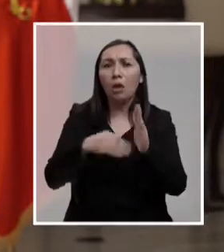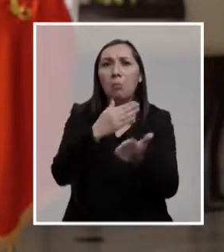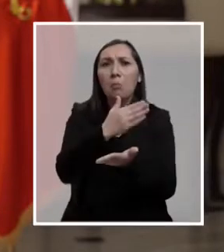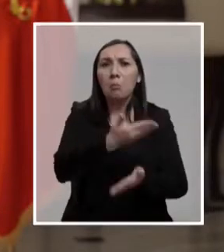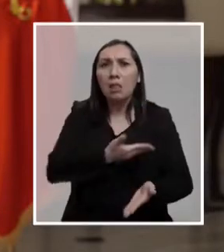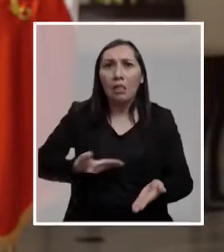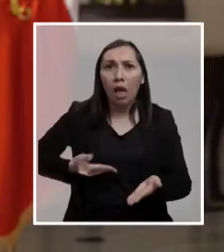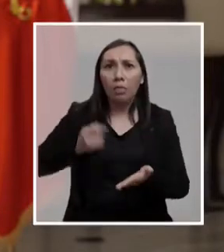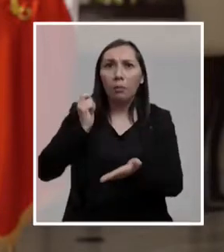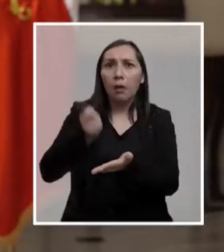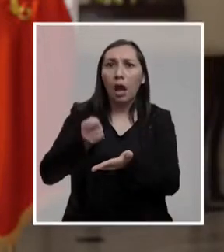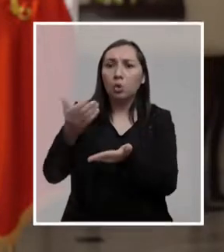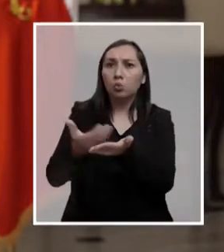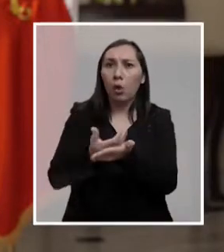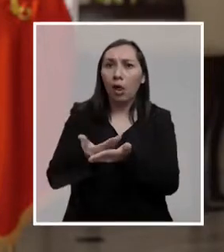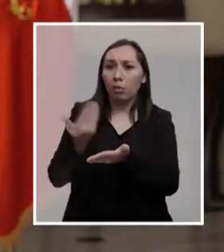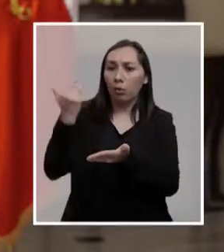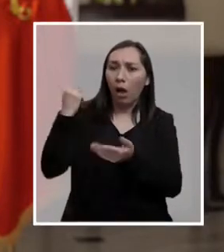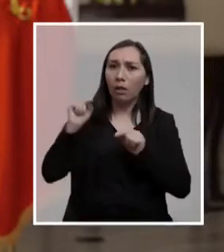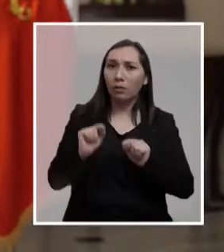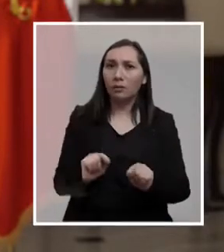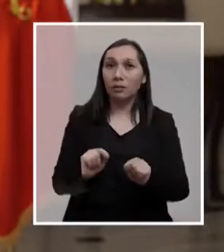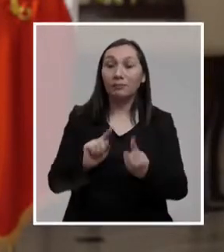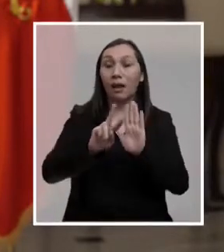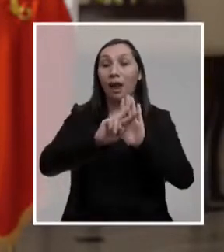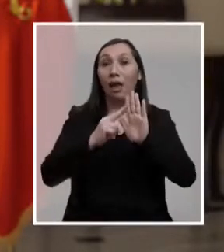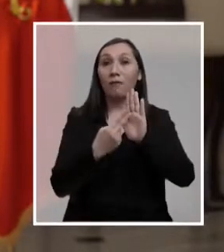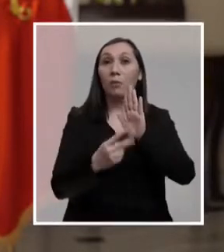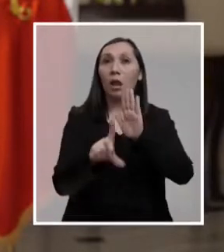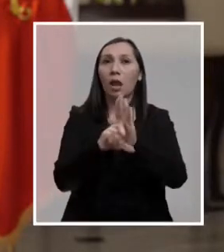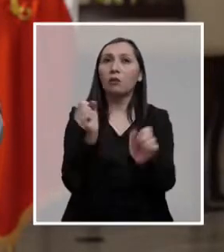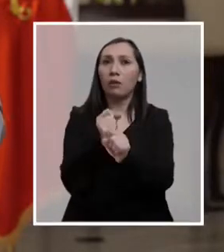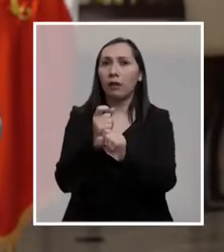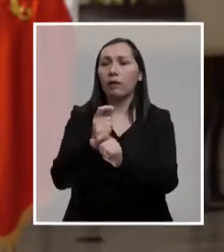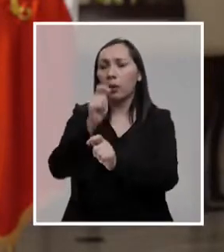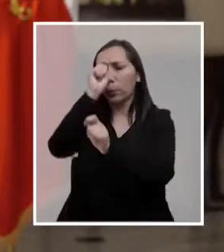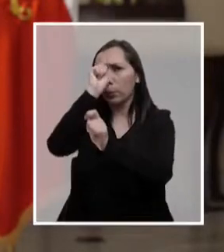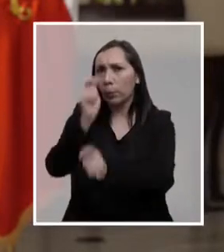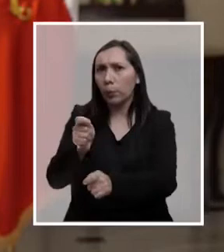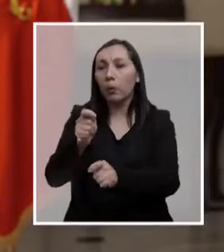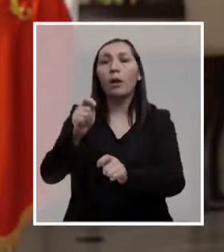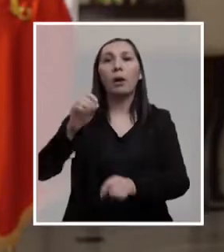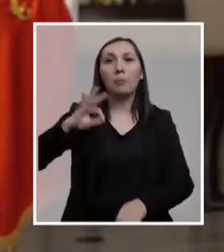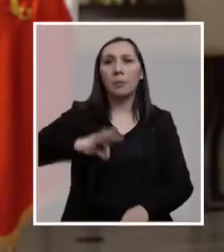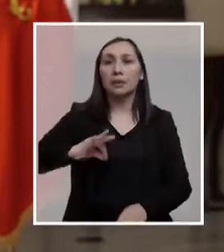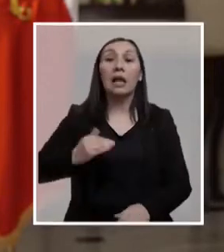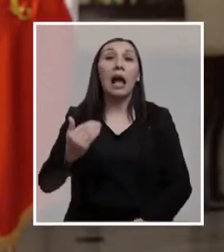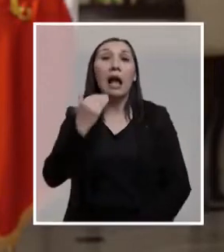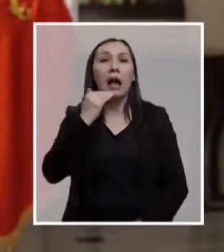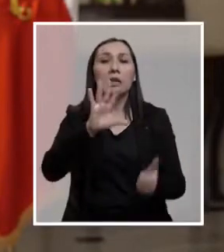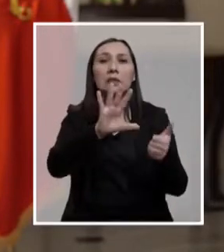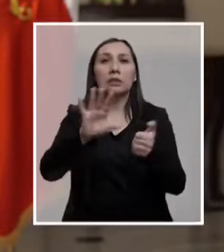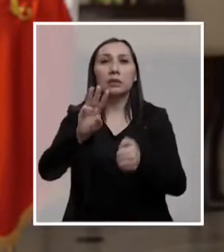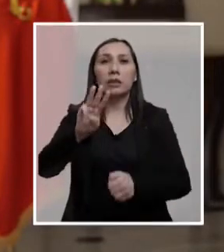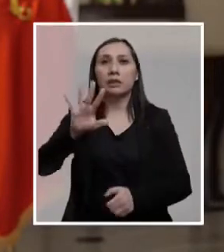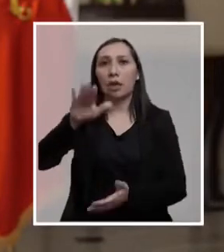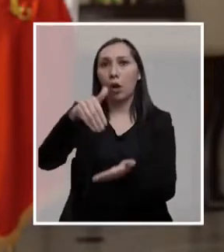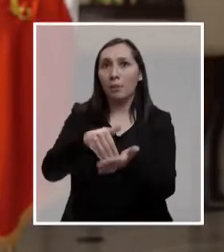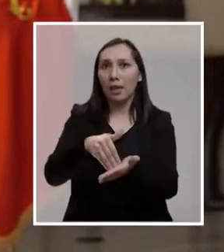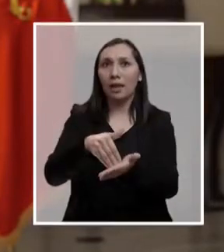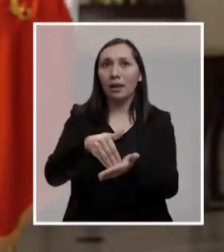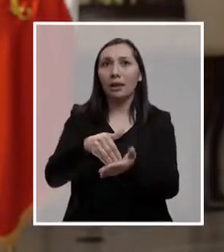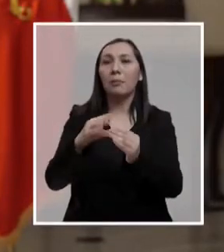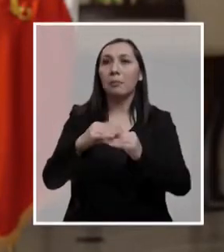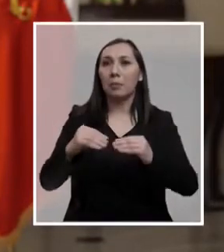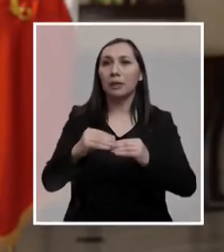mitad de su sueldo. Con esta reforma, su trabajo será reconocido y su pensión será casi de 635 mil pesos,